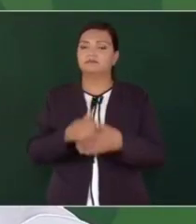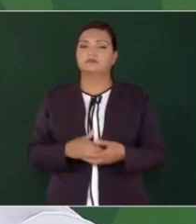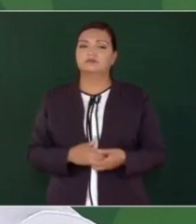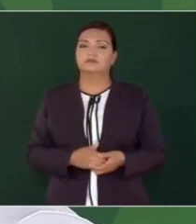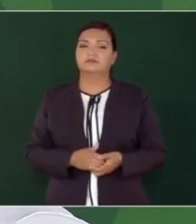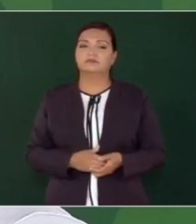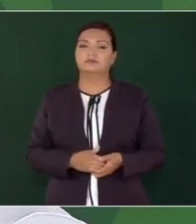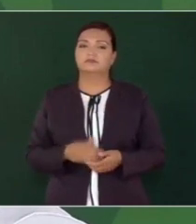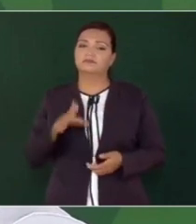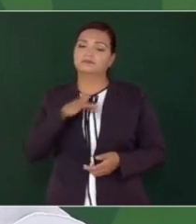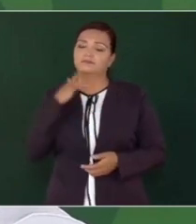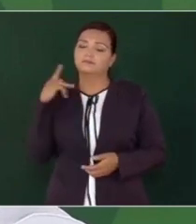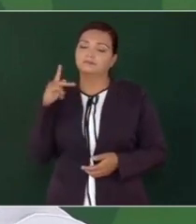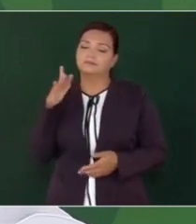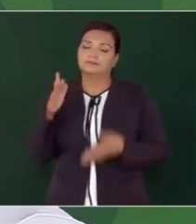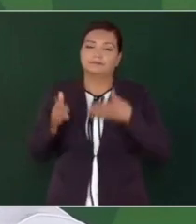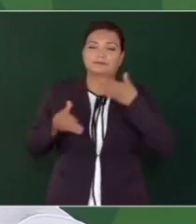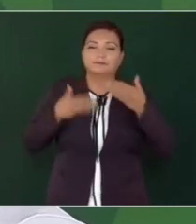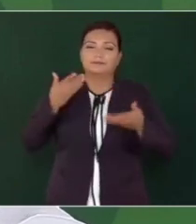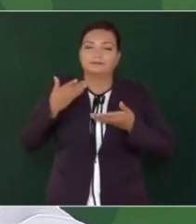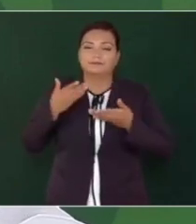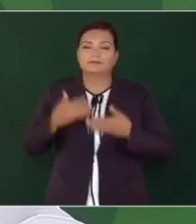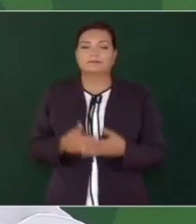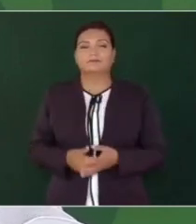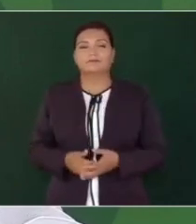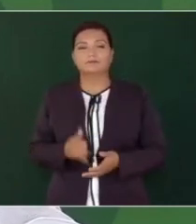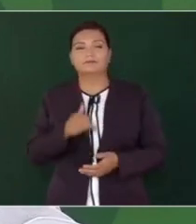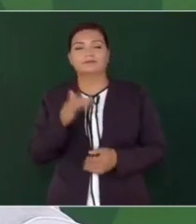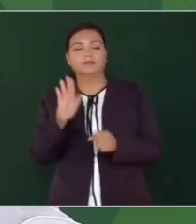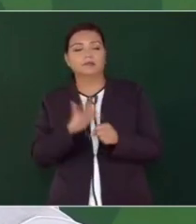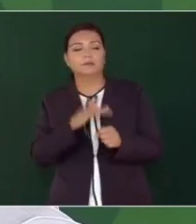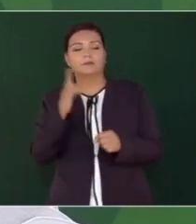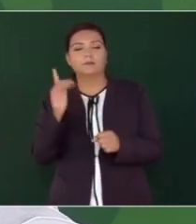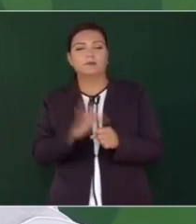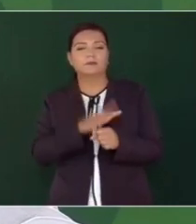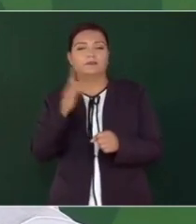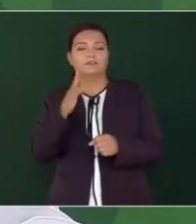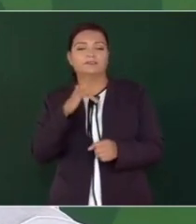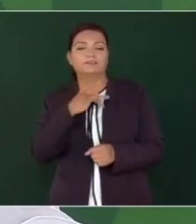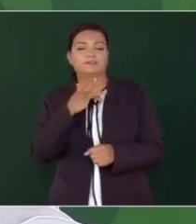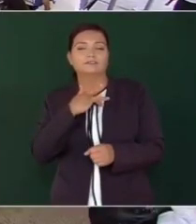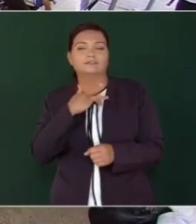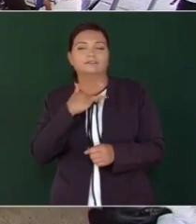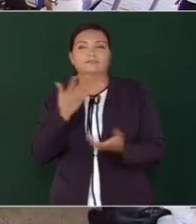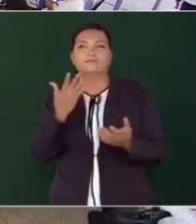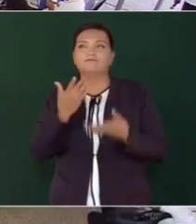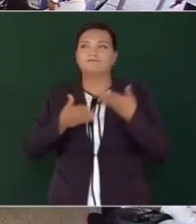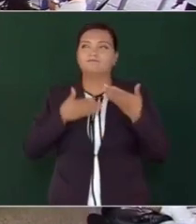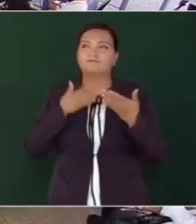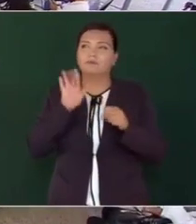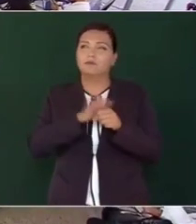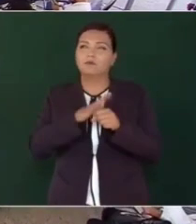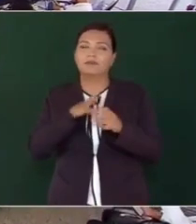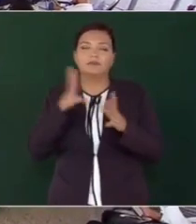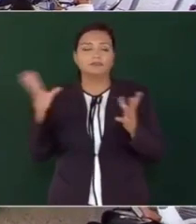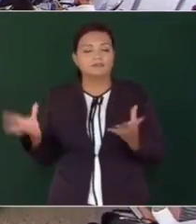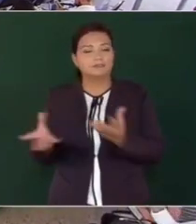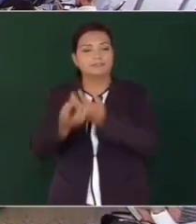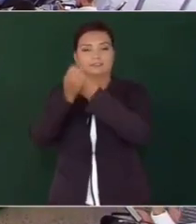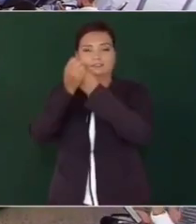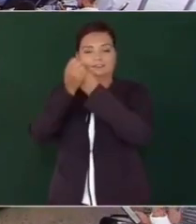Yo estoy muy contento porque es el rescate